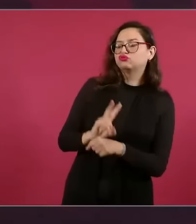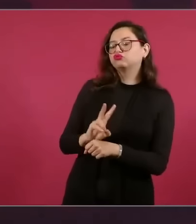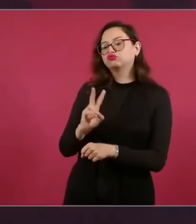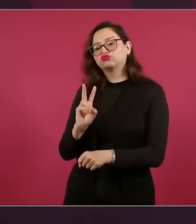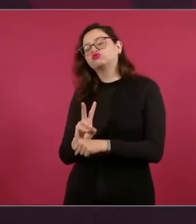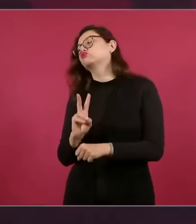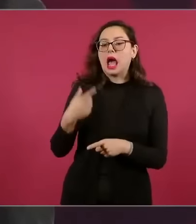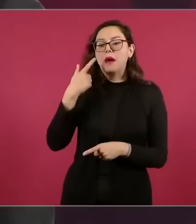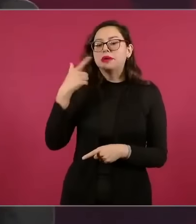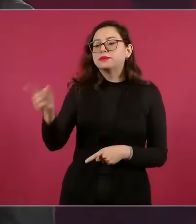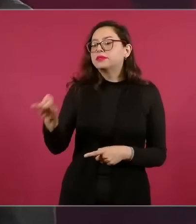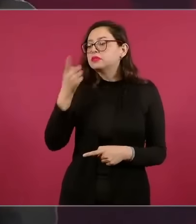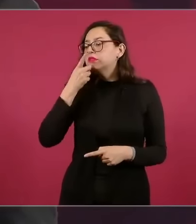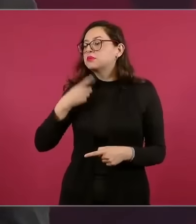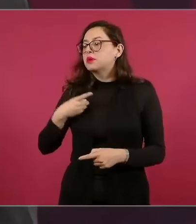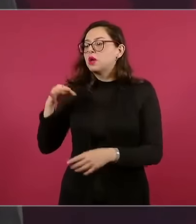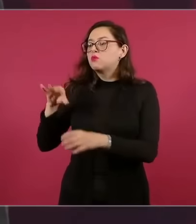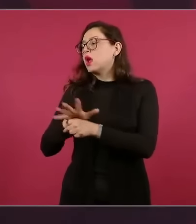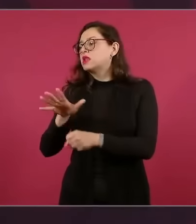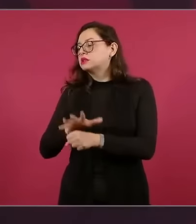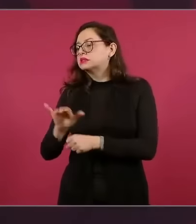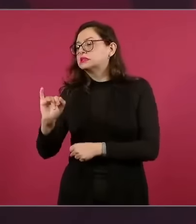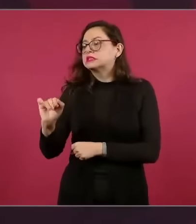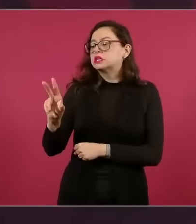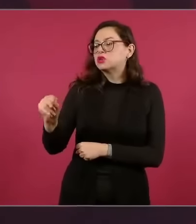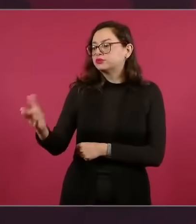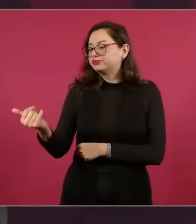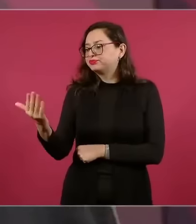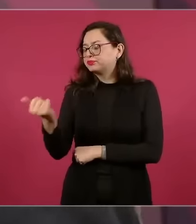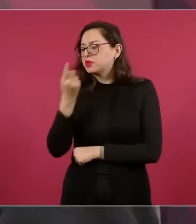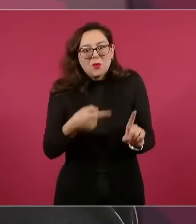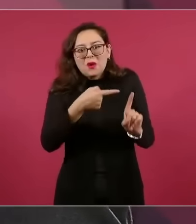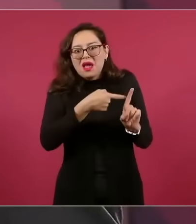este senador les dice, defínete,